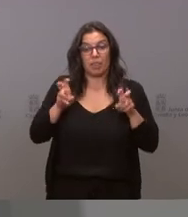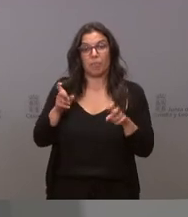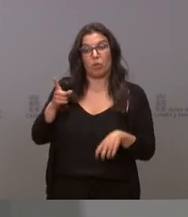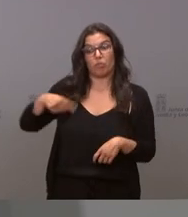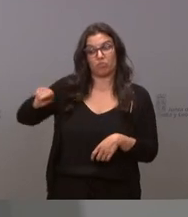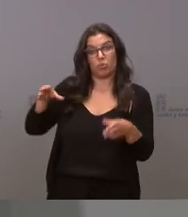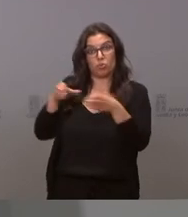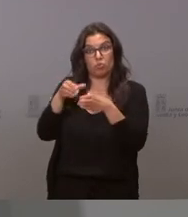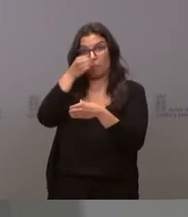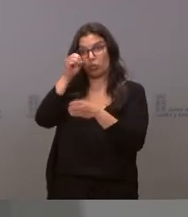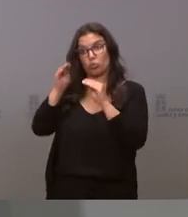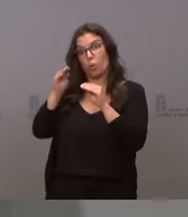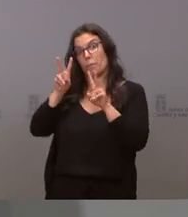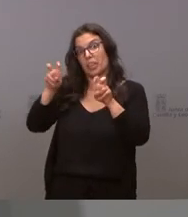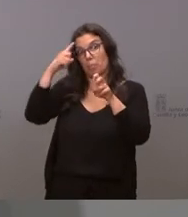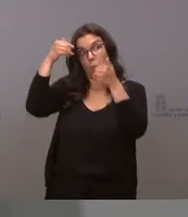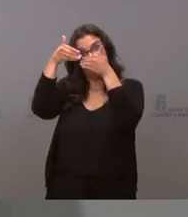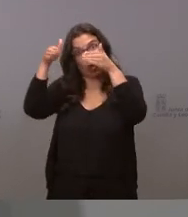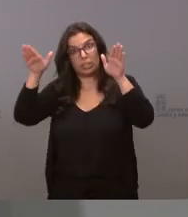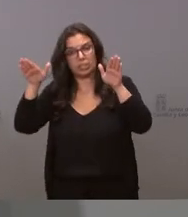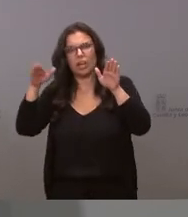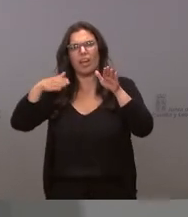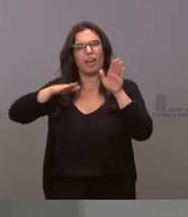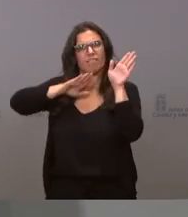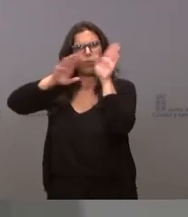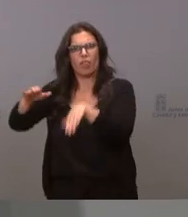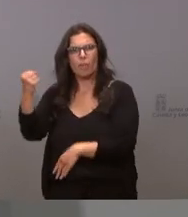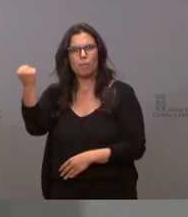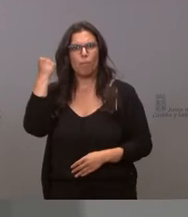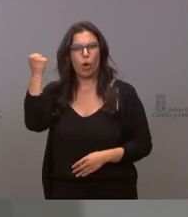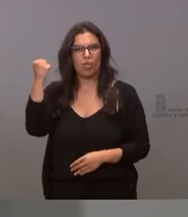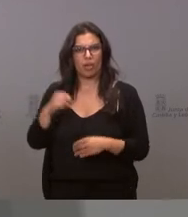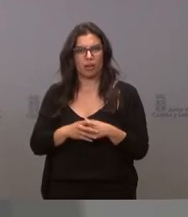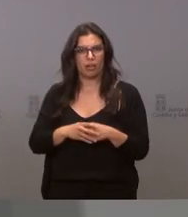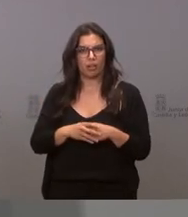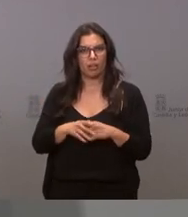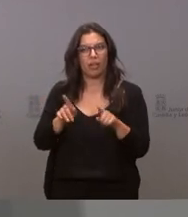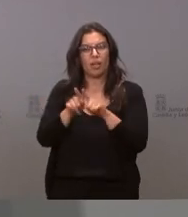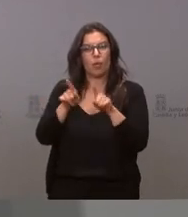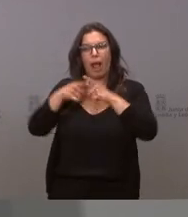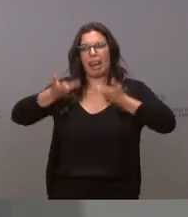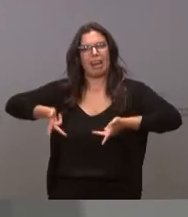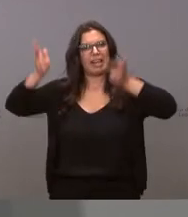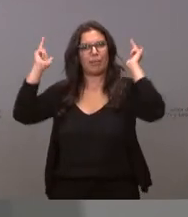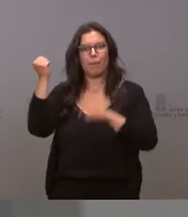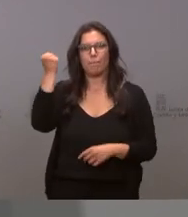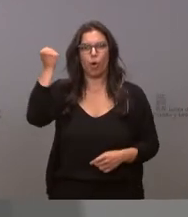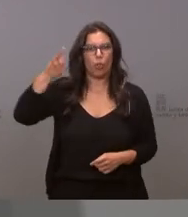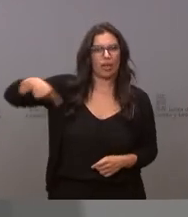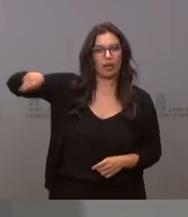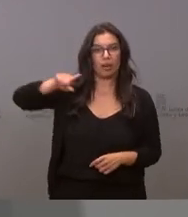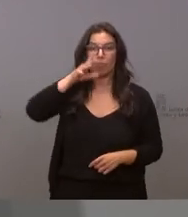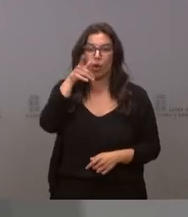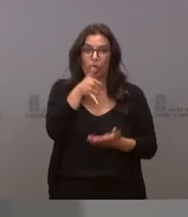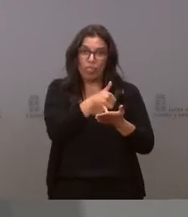que nos gobierna es favorecer a los poderosos dar impunidad a los poderosos porque los débiles